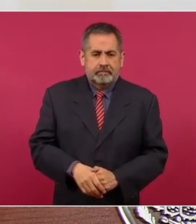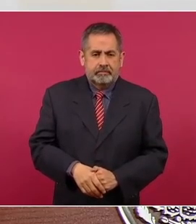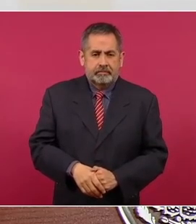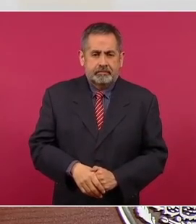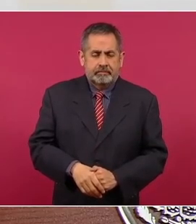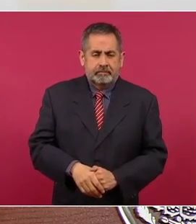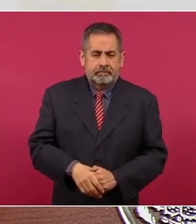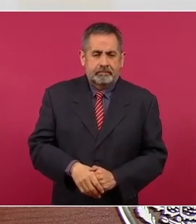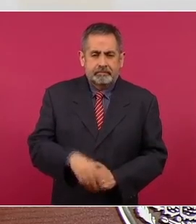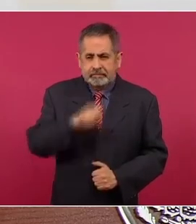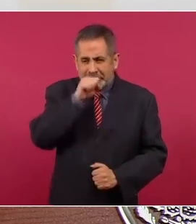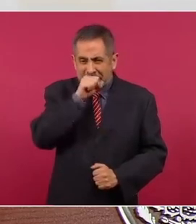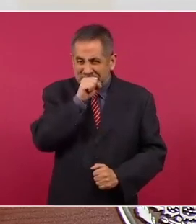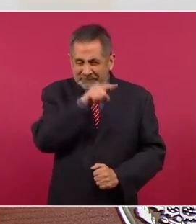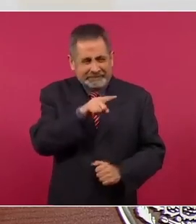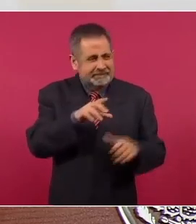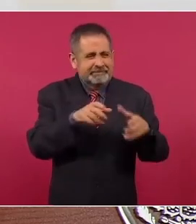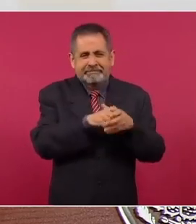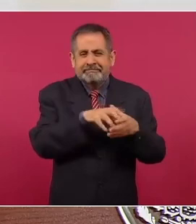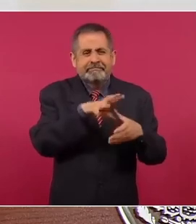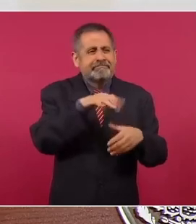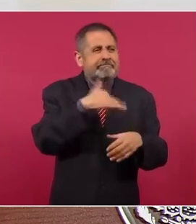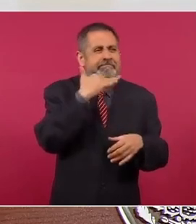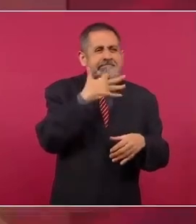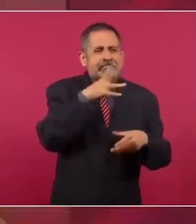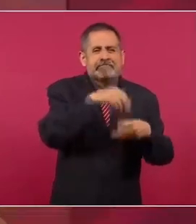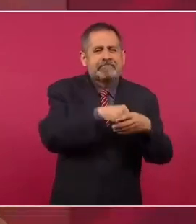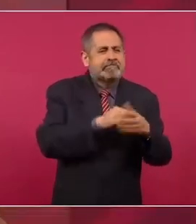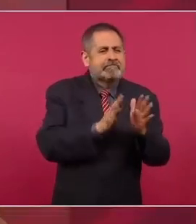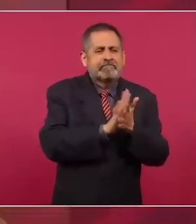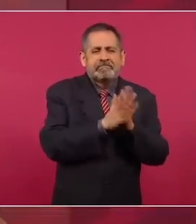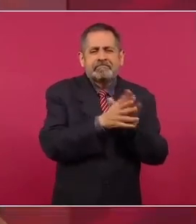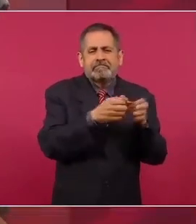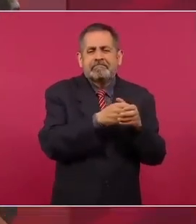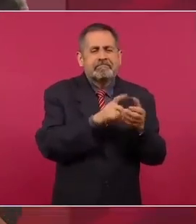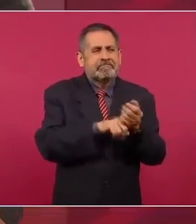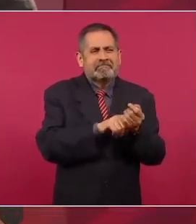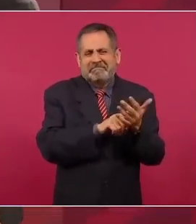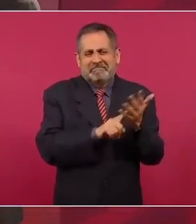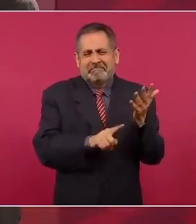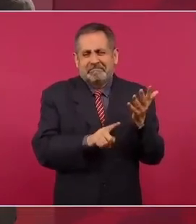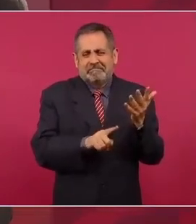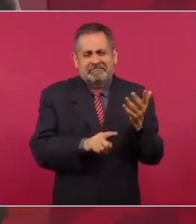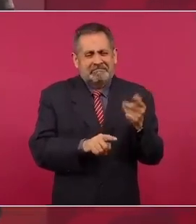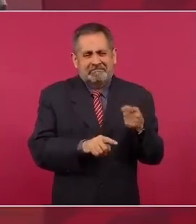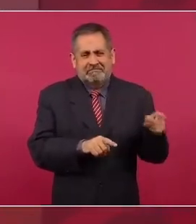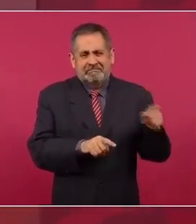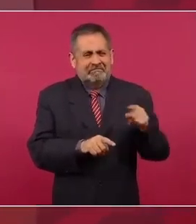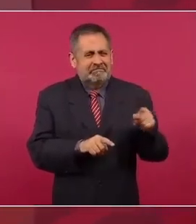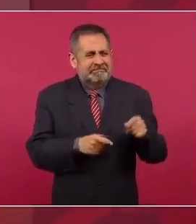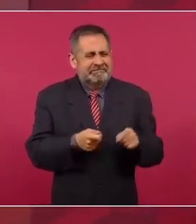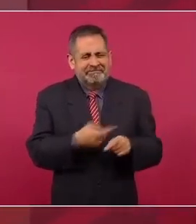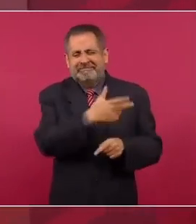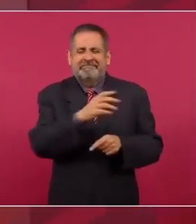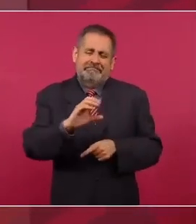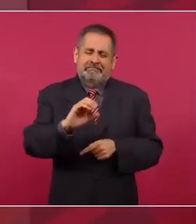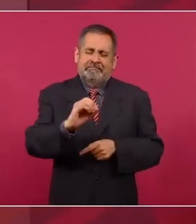Estaban metidos ahí, puro coyote.